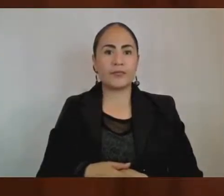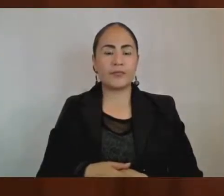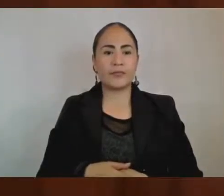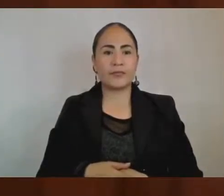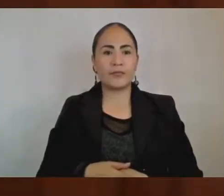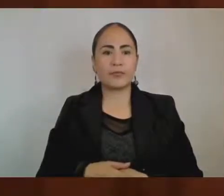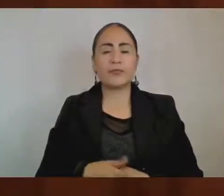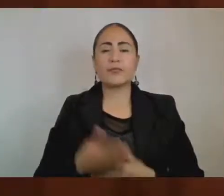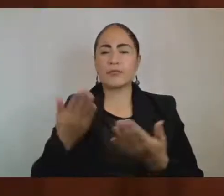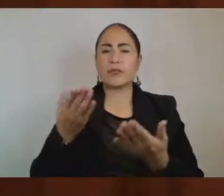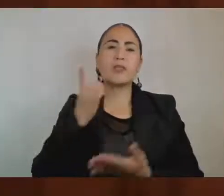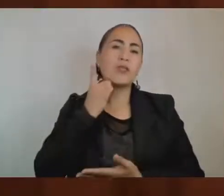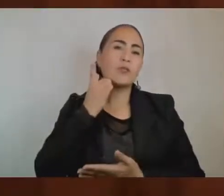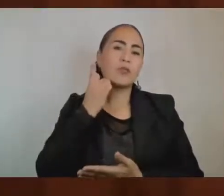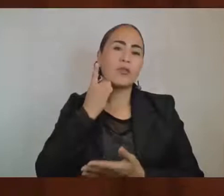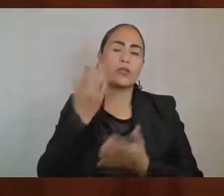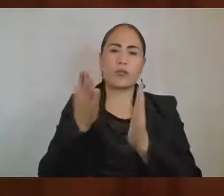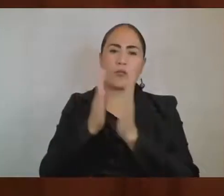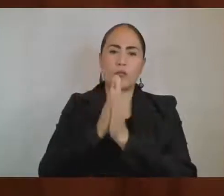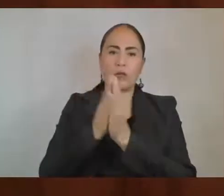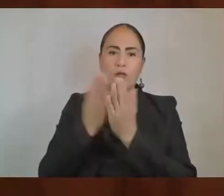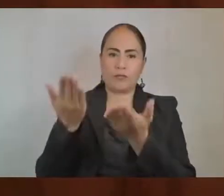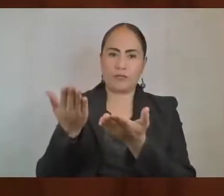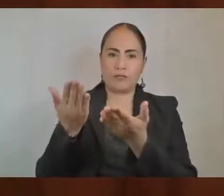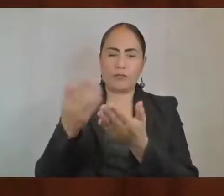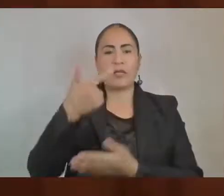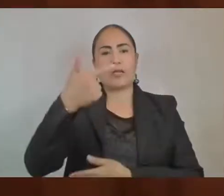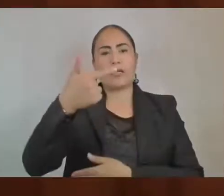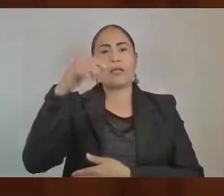Diputado, adelante, diputado Gerardo.